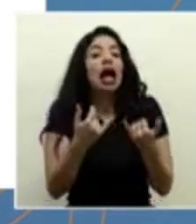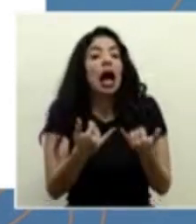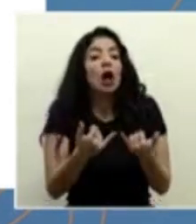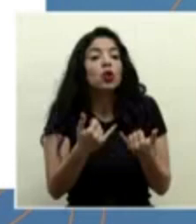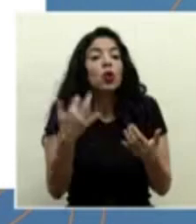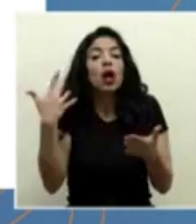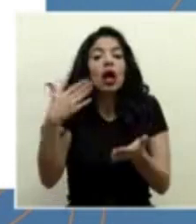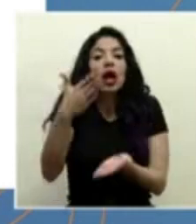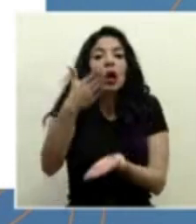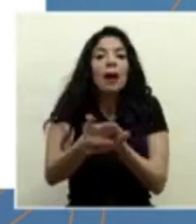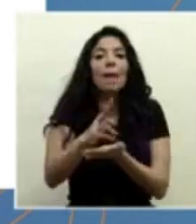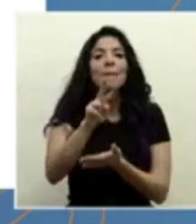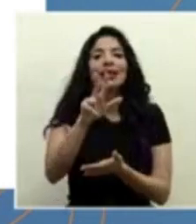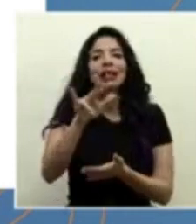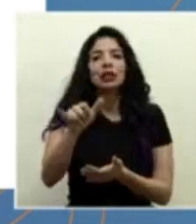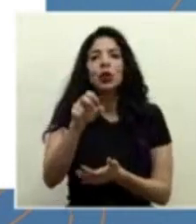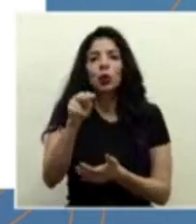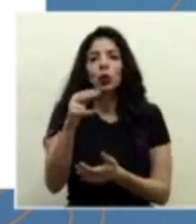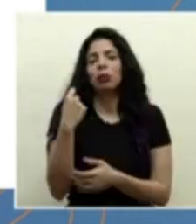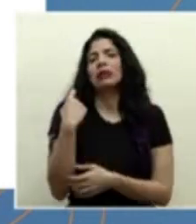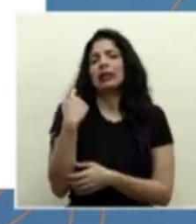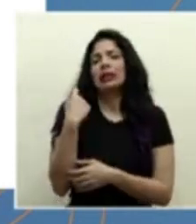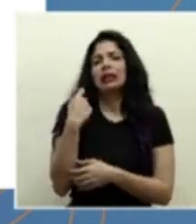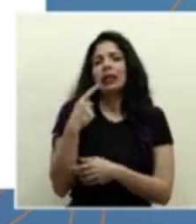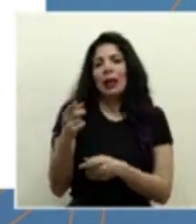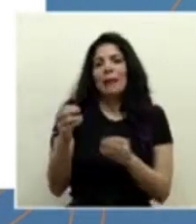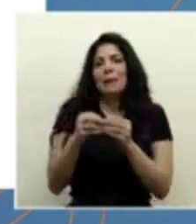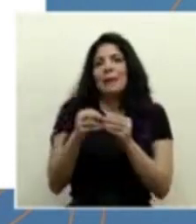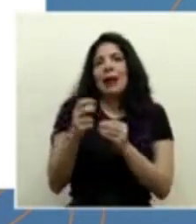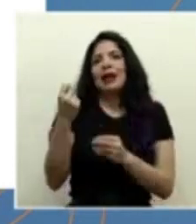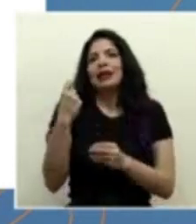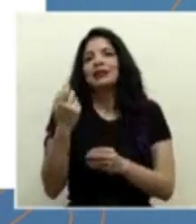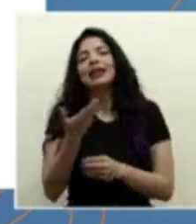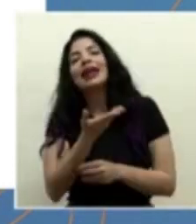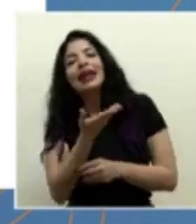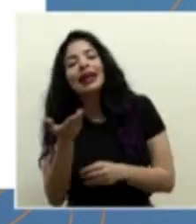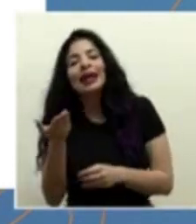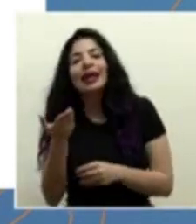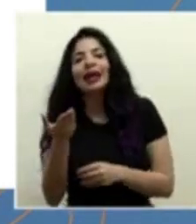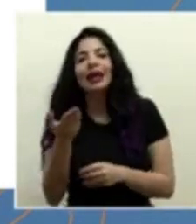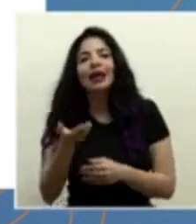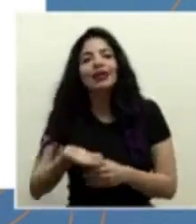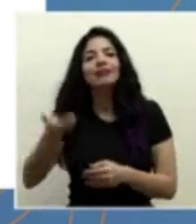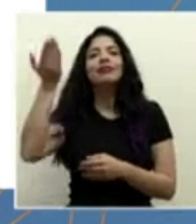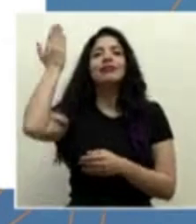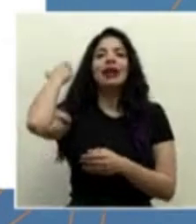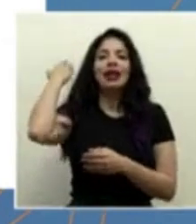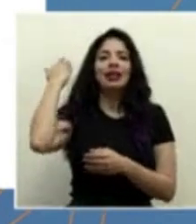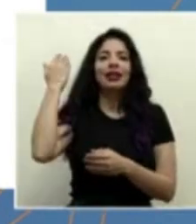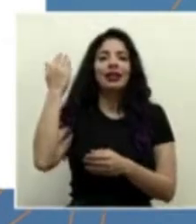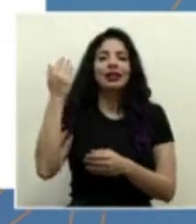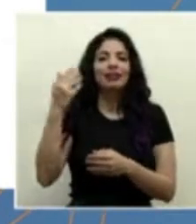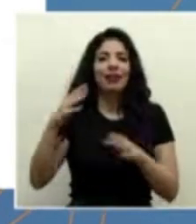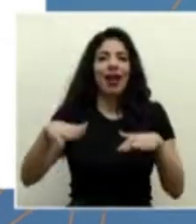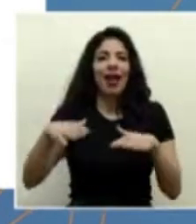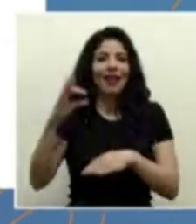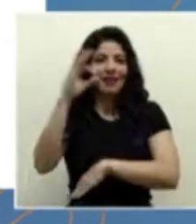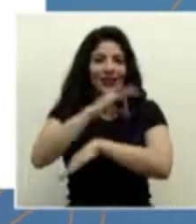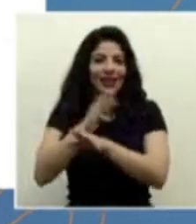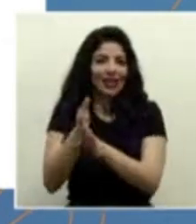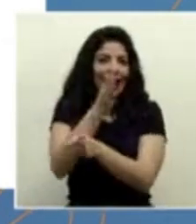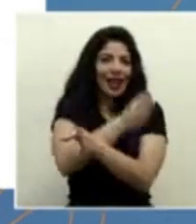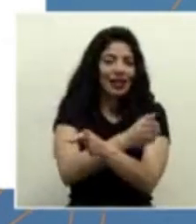23 de junio. En realidad es reciente, y obviamente muchísimo más reciente que la última proyección, que ni siquiera habíamos llegado a esa fecha.